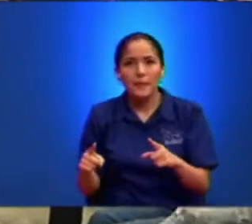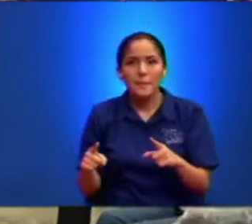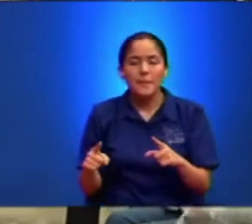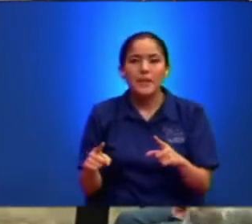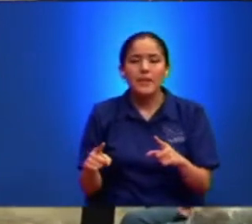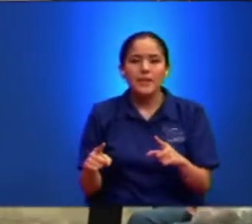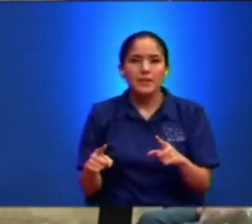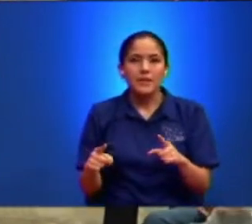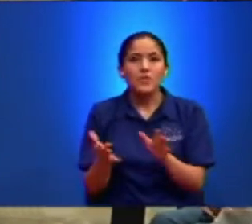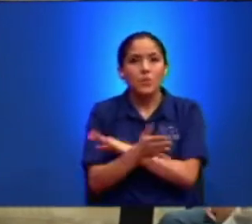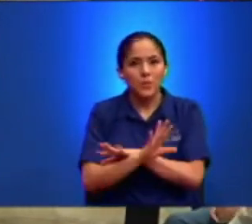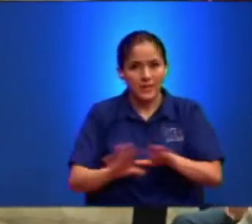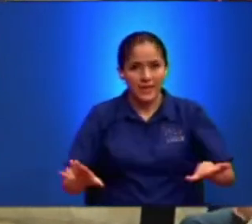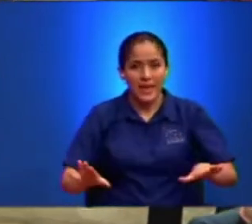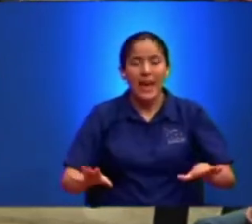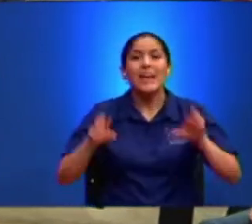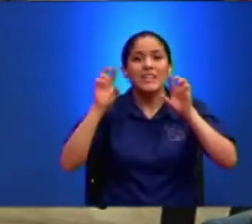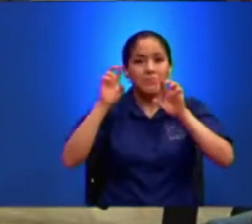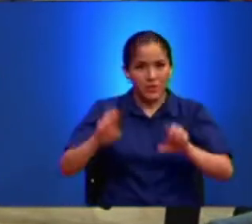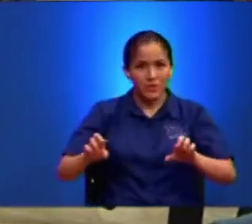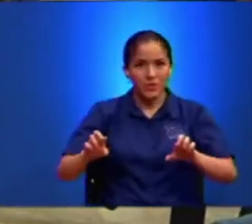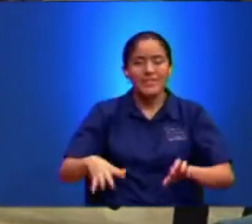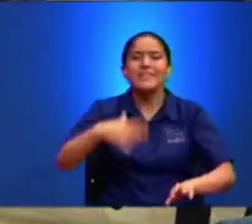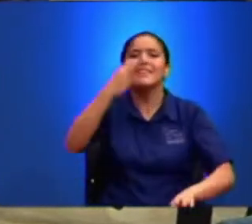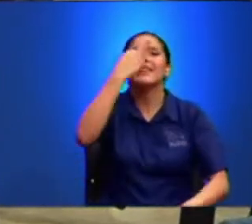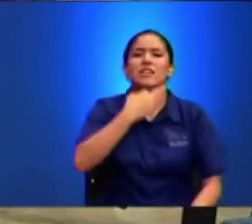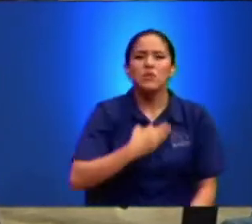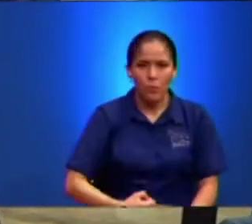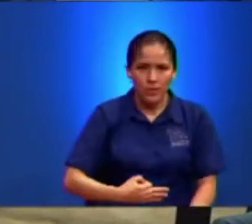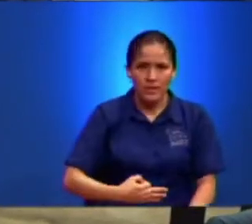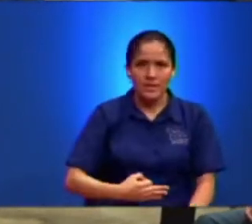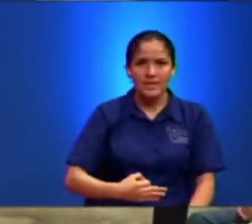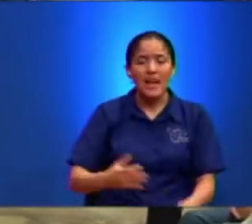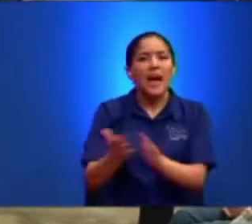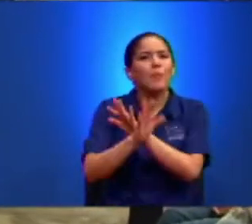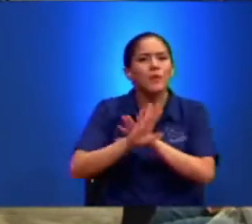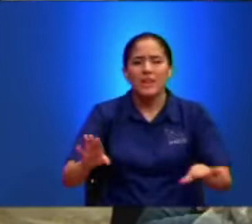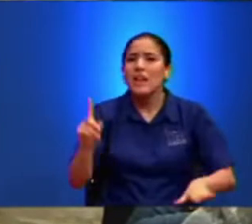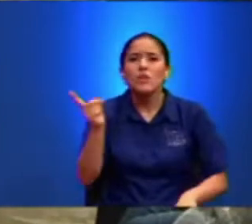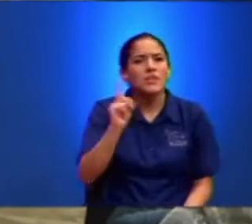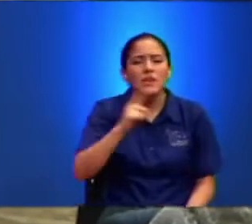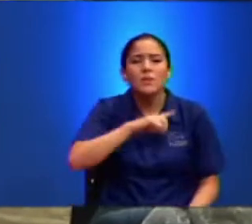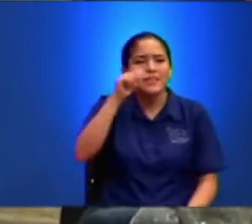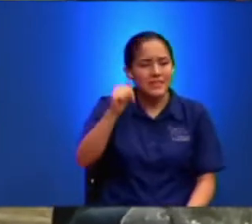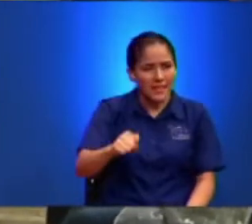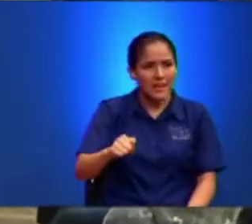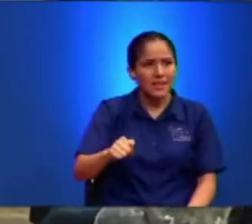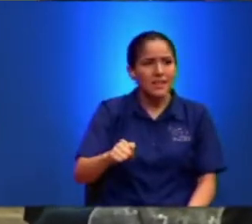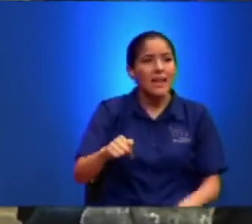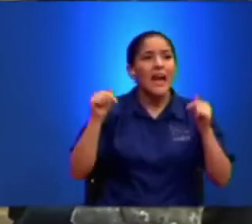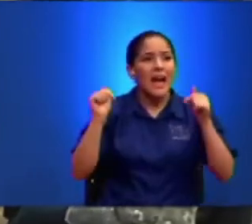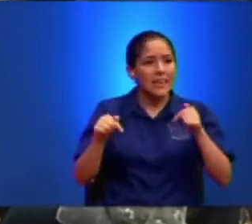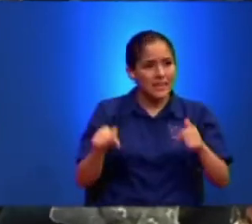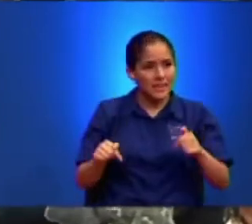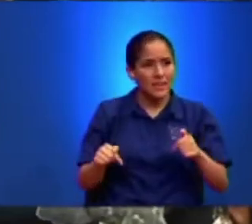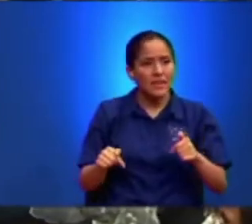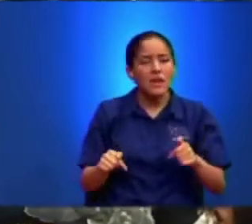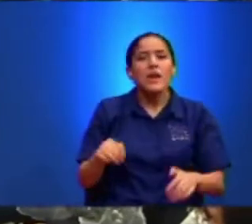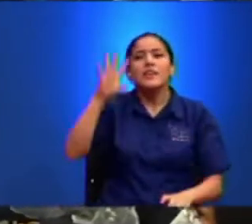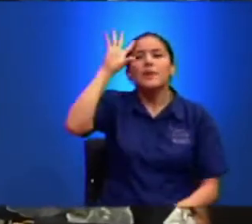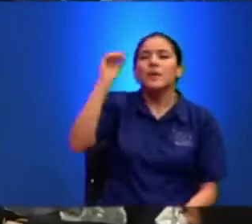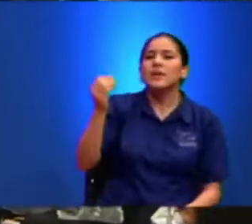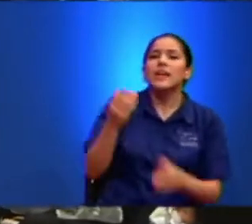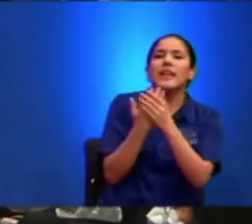A los que A los que no están Pegados Con chicle En una iglesia Que porque No le dieron La mano